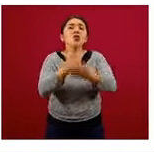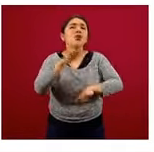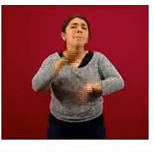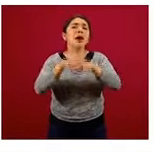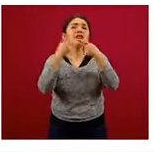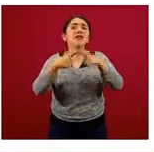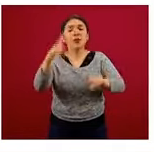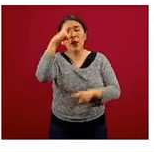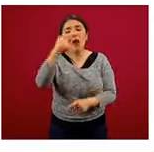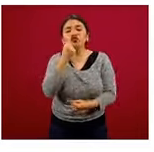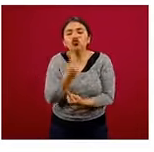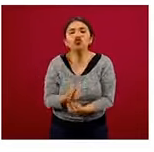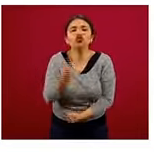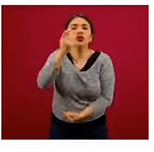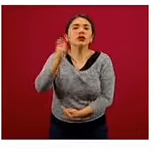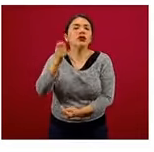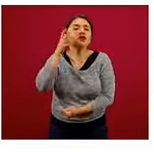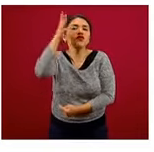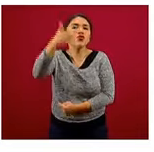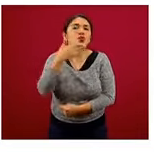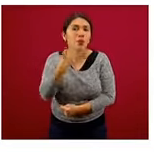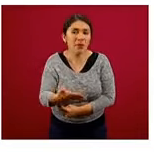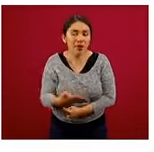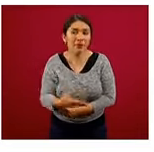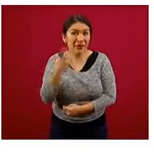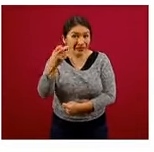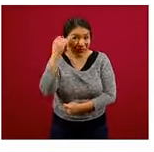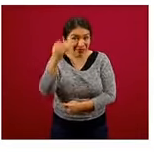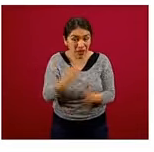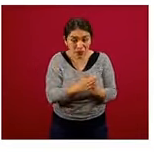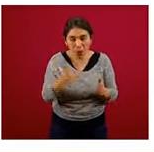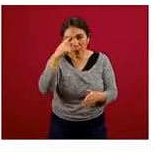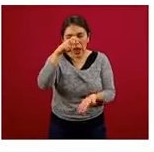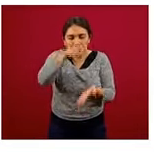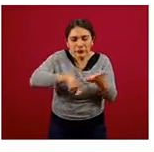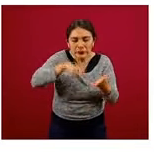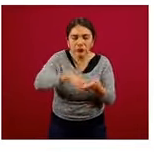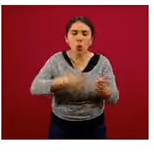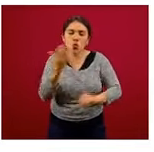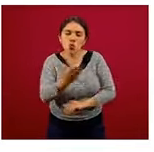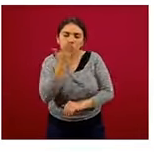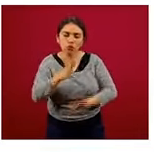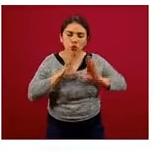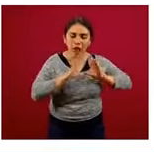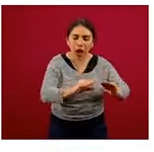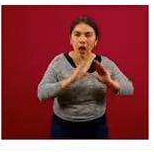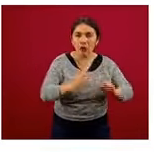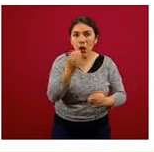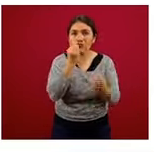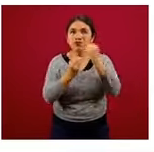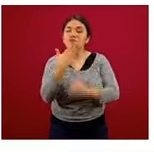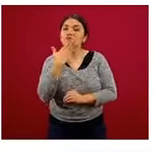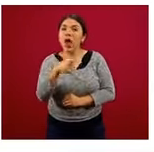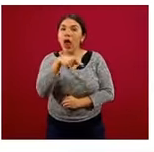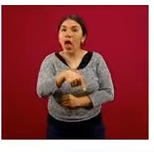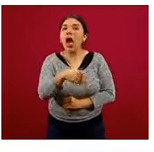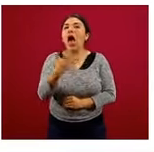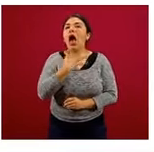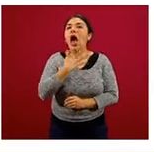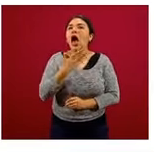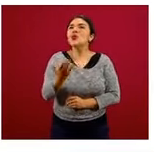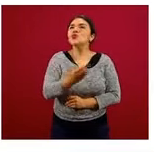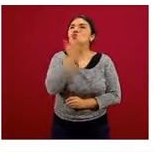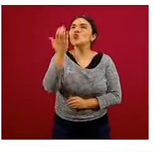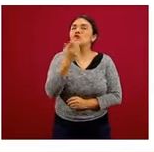para un niño, para el futuro del niño. Es una etapa de formación de hábitos de alimentación donde se da ya la